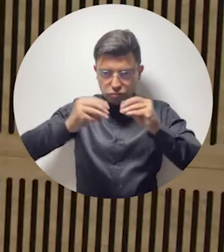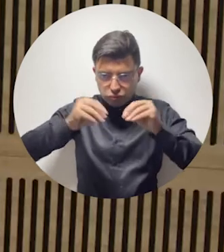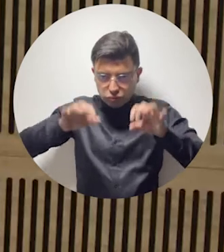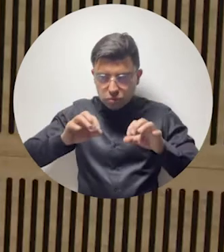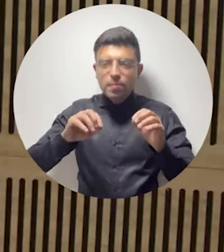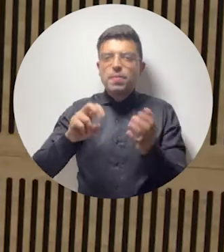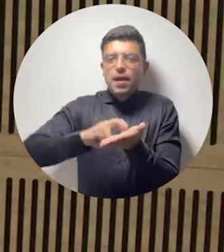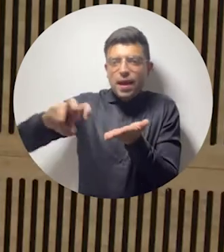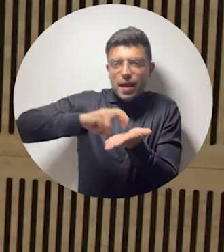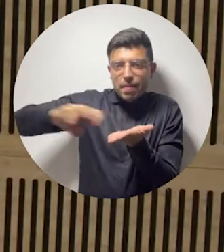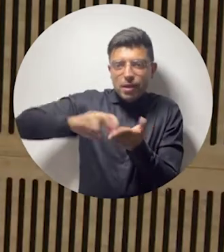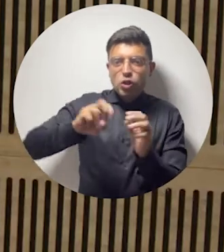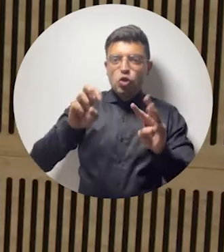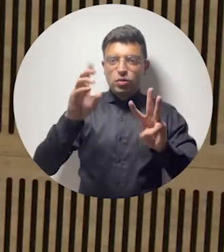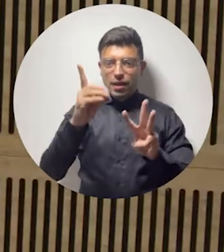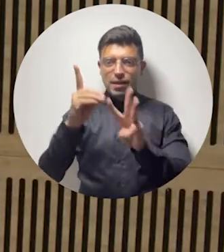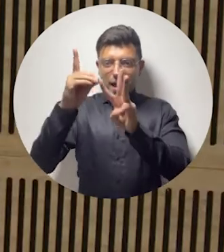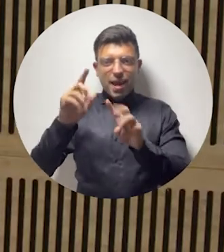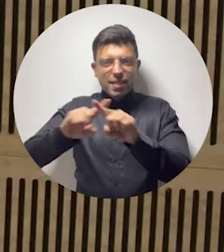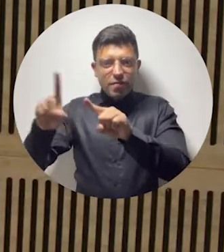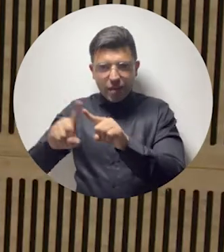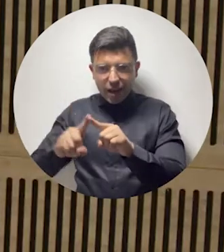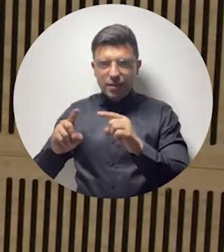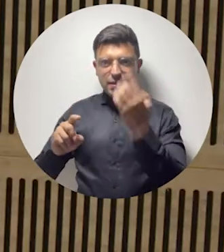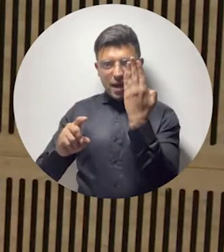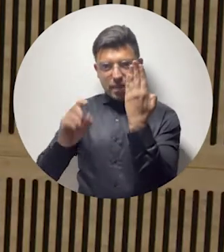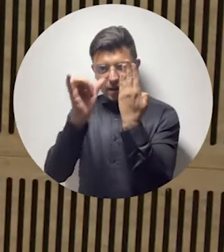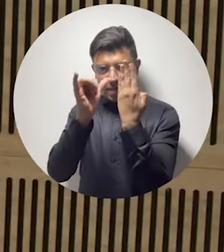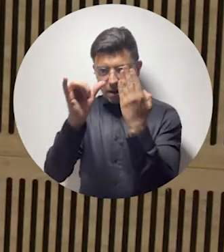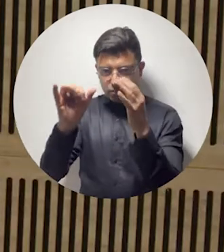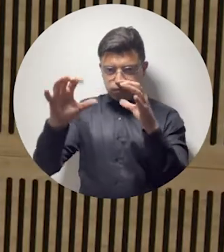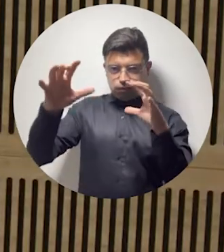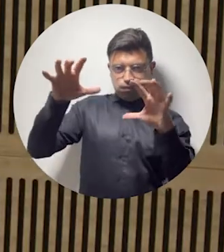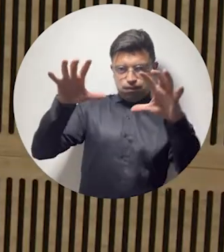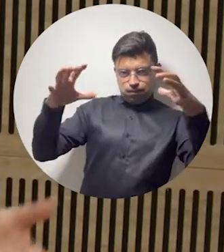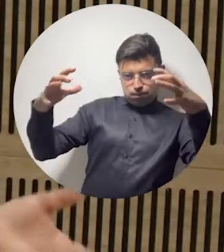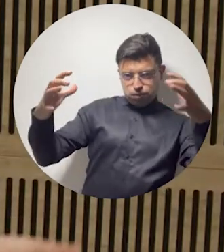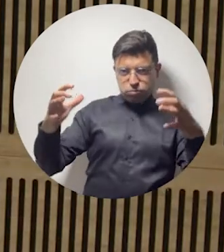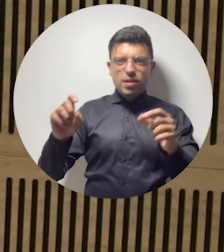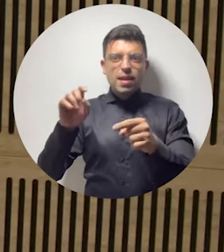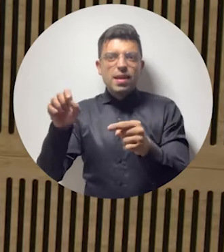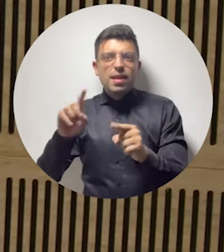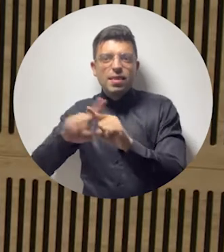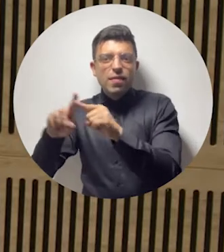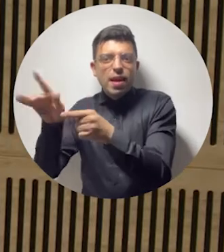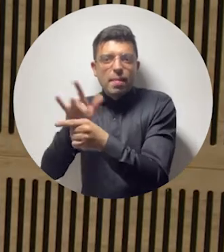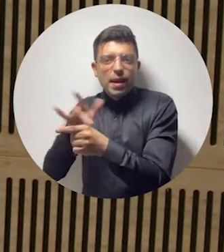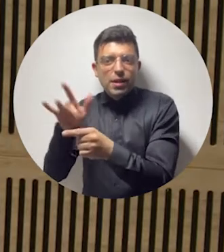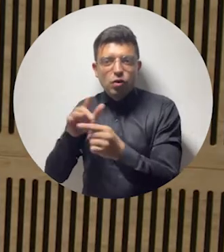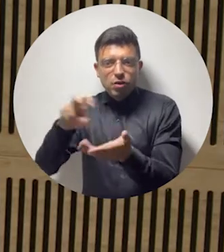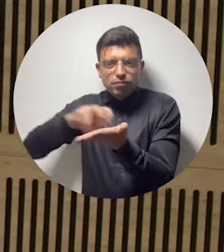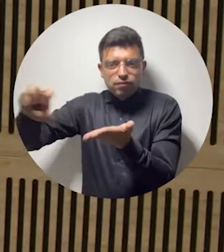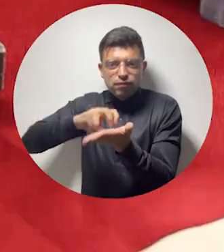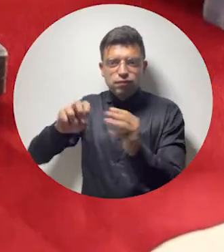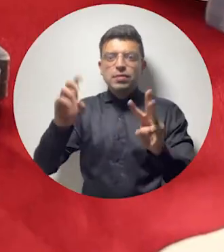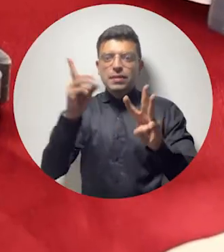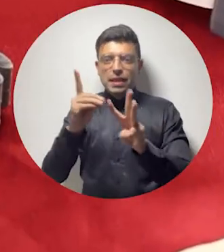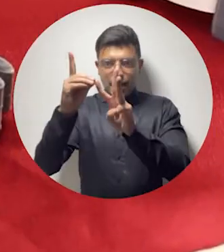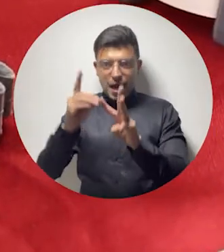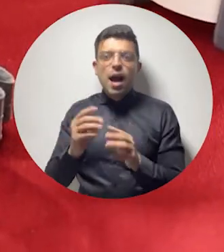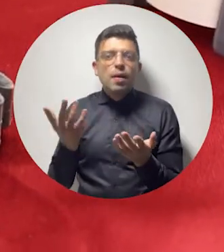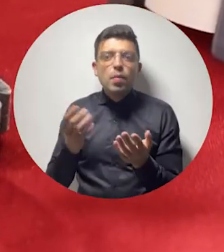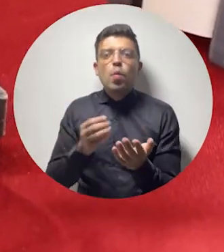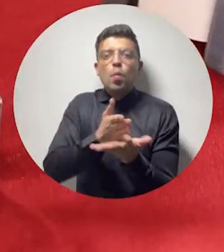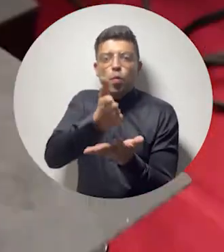realidad aumentada y diferentes aplicaciones que se hace de la impresión 3D en programas como Antropología.